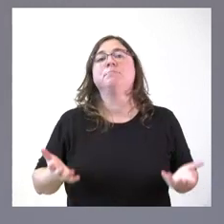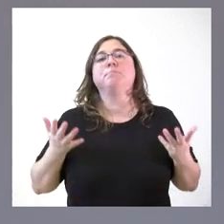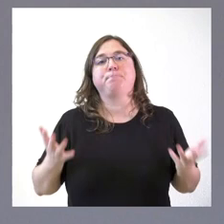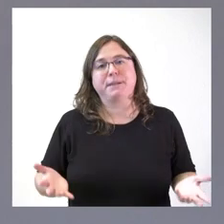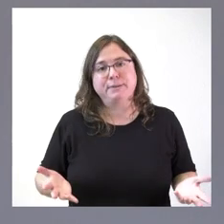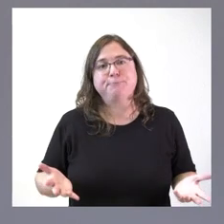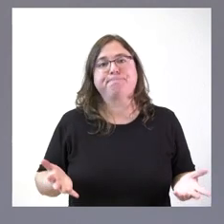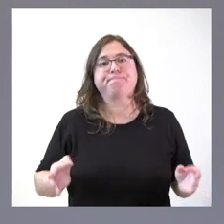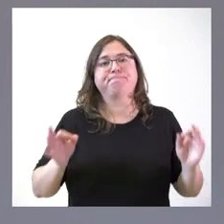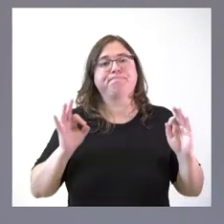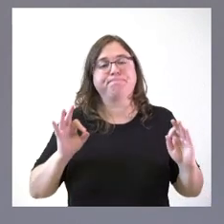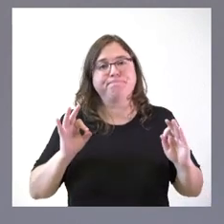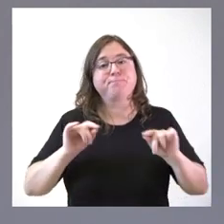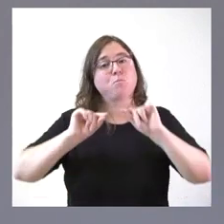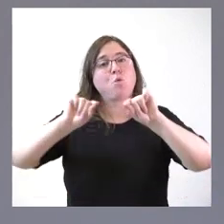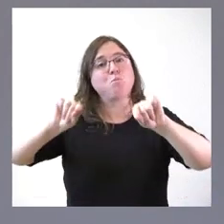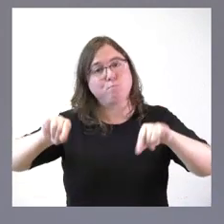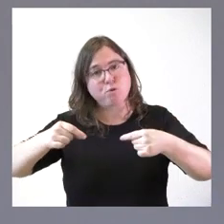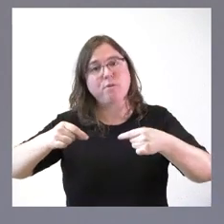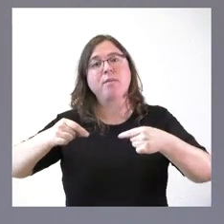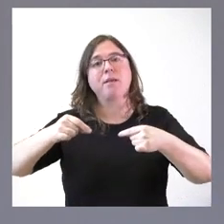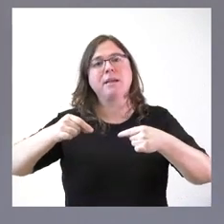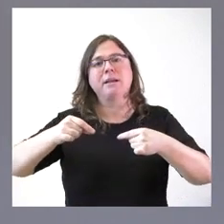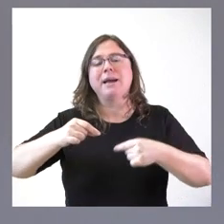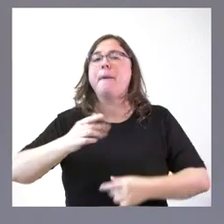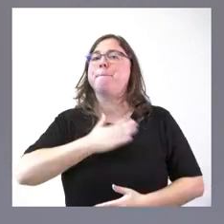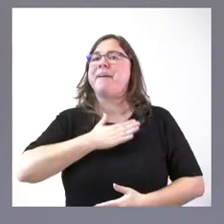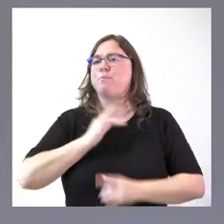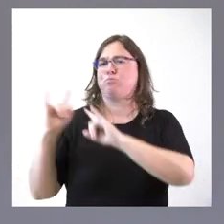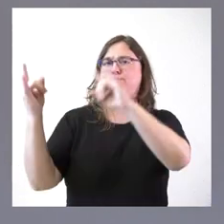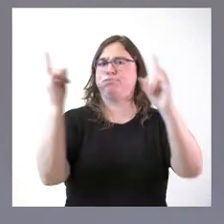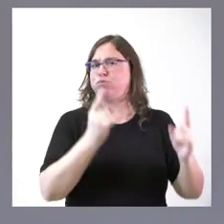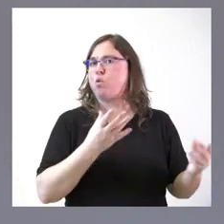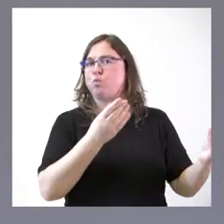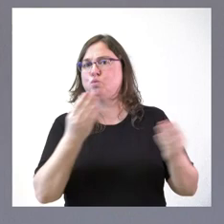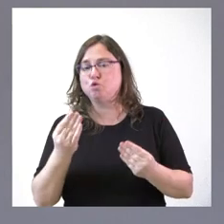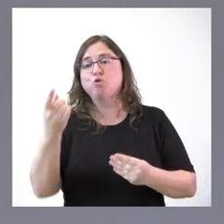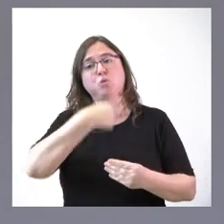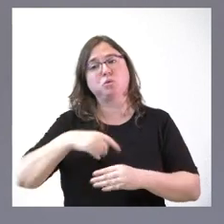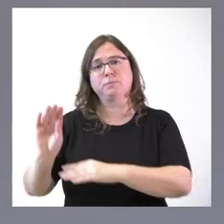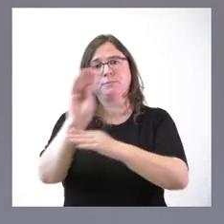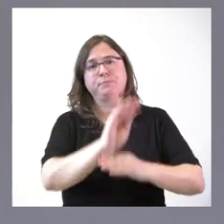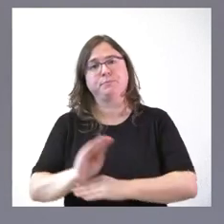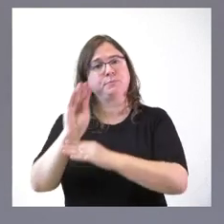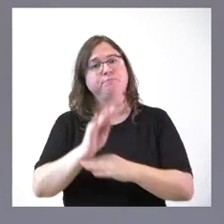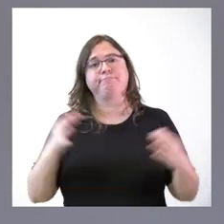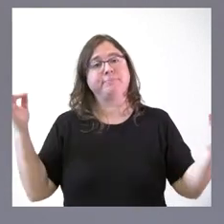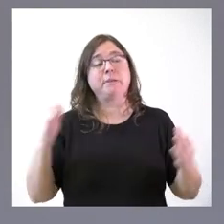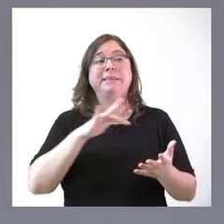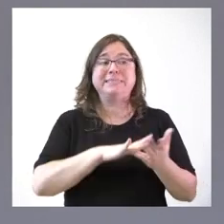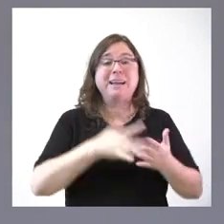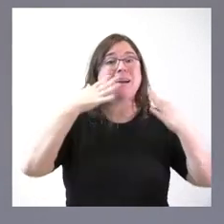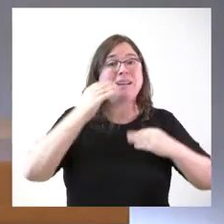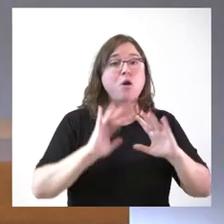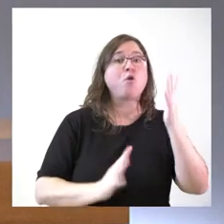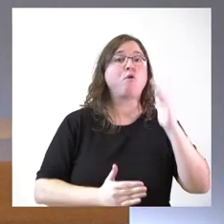es una provincia con un elevado nivel de patrimonio forestal y ambiental que tenemos la obligación de proteger cuando el riesgo de incendios es más alto.